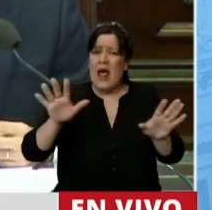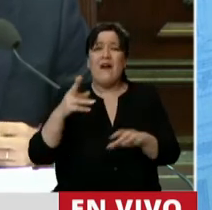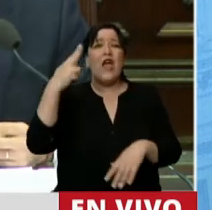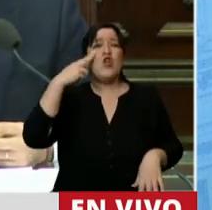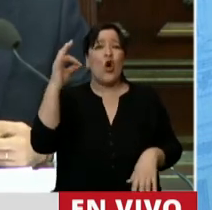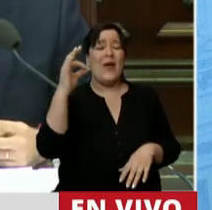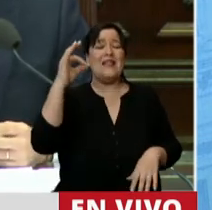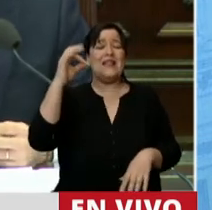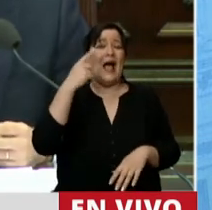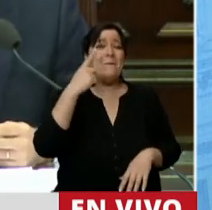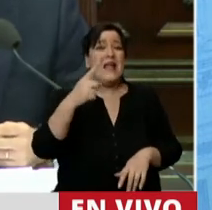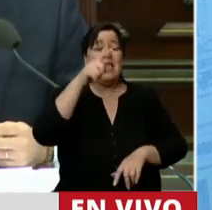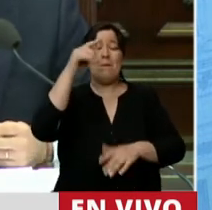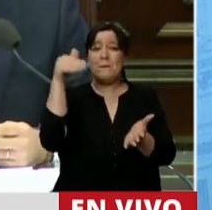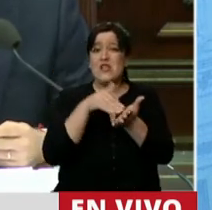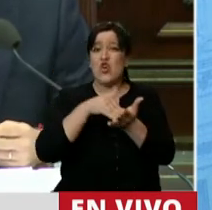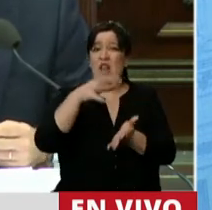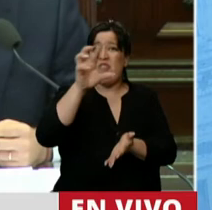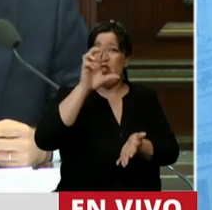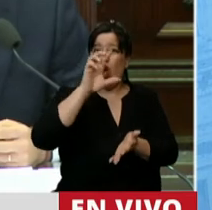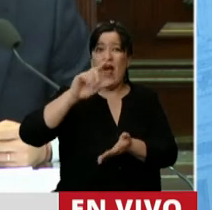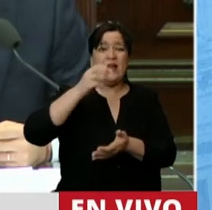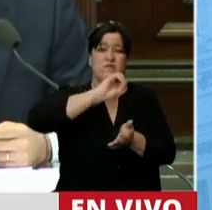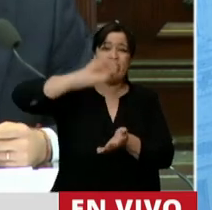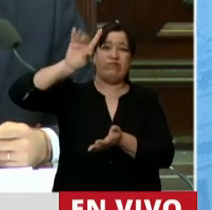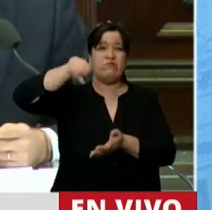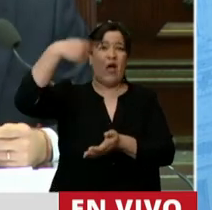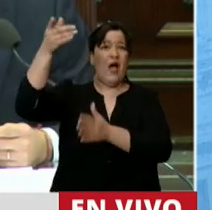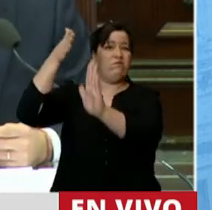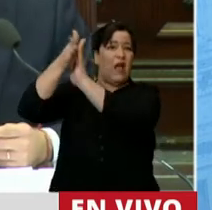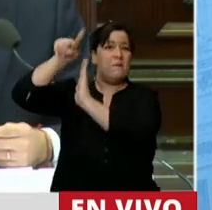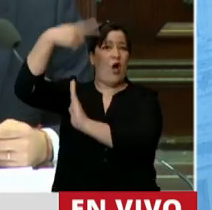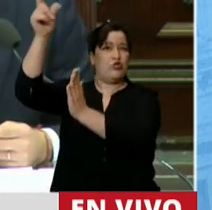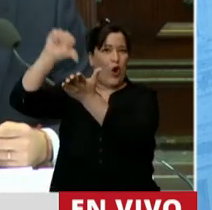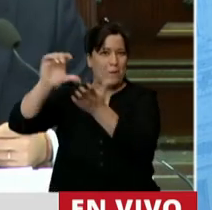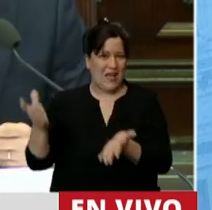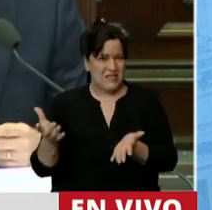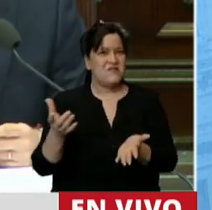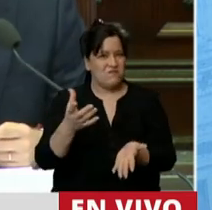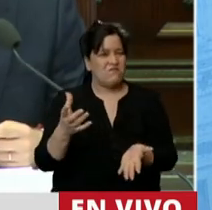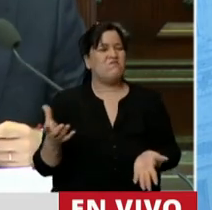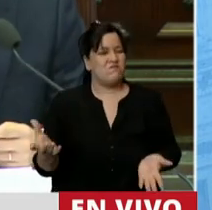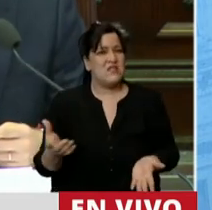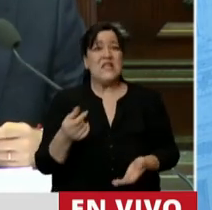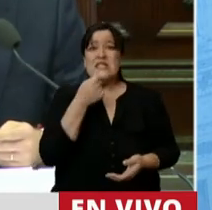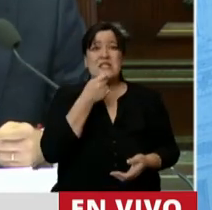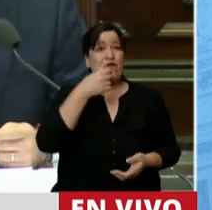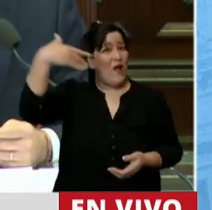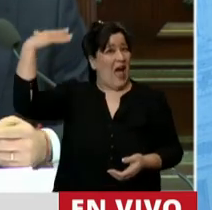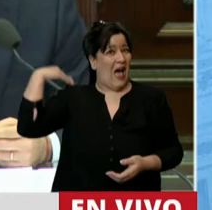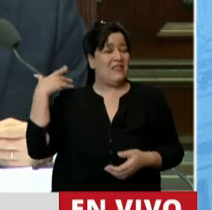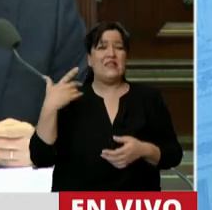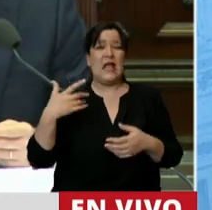.000 millones de dólares. Seguramente hoy, si no hubieran sido tan irresponsables, si no hubieran sido tan